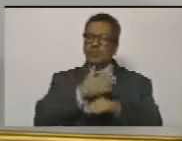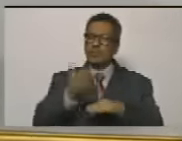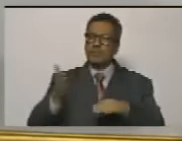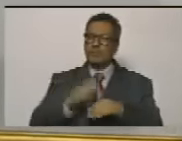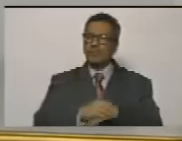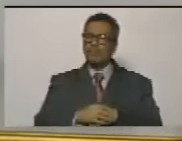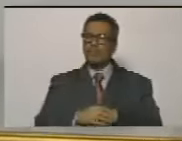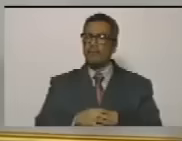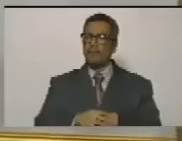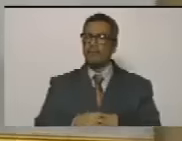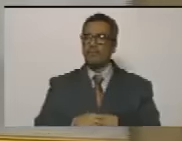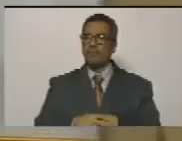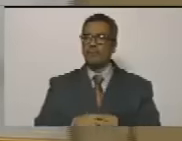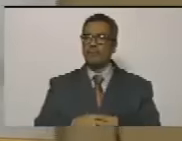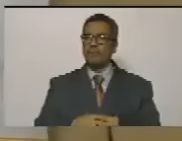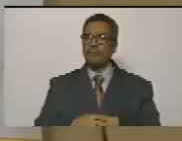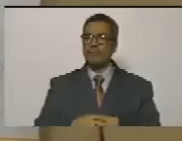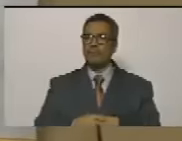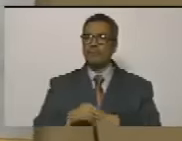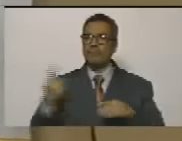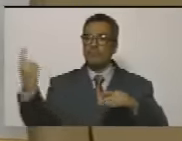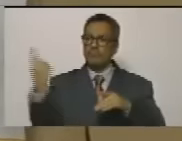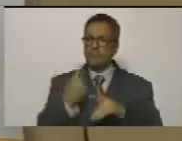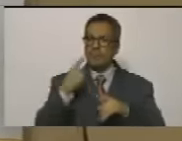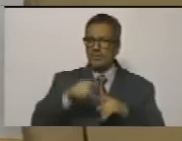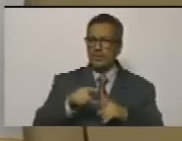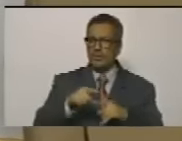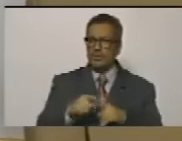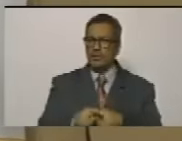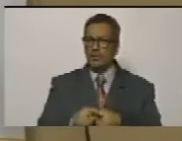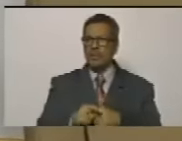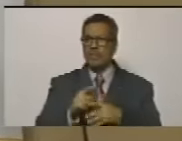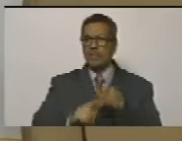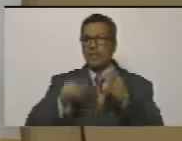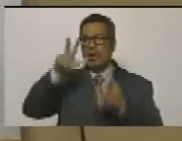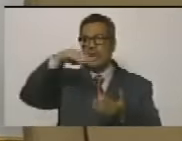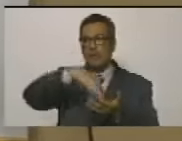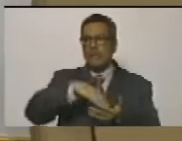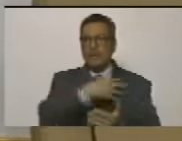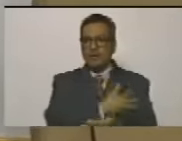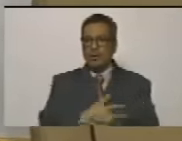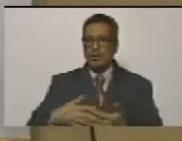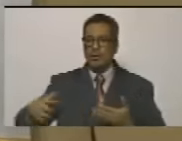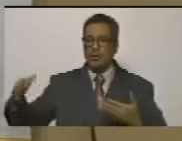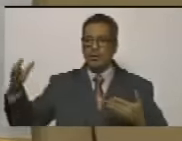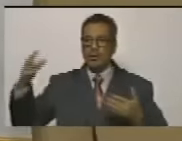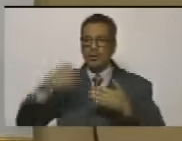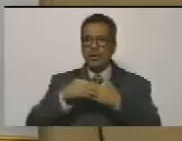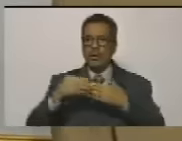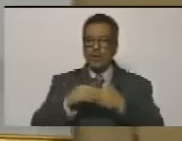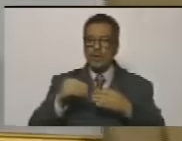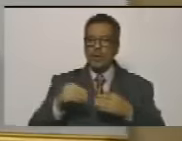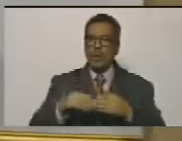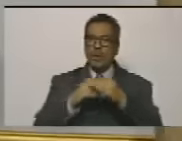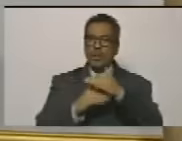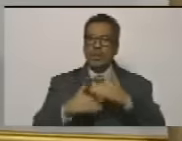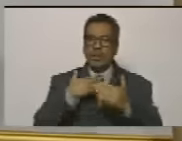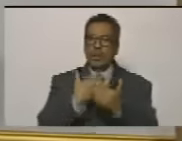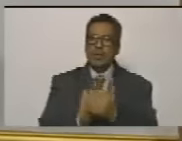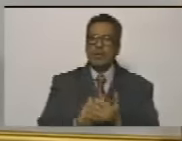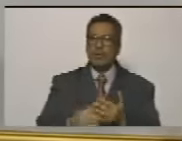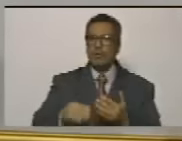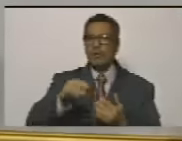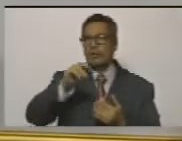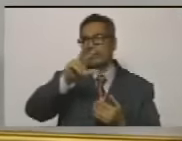de que los ingresos se hayan ido de 3 mil millones de dólares mensuales a 700 millones de dólares